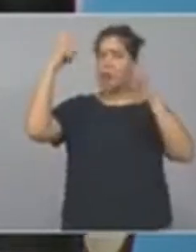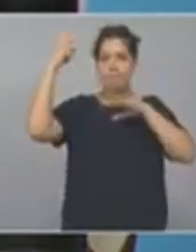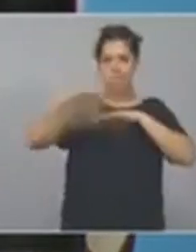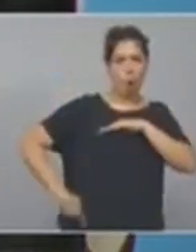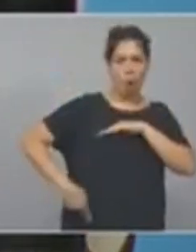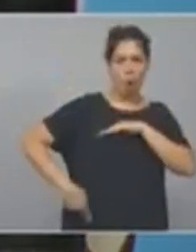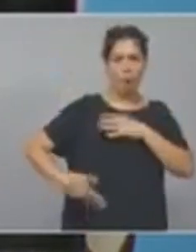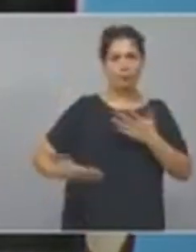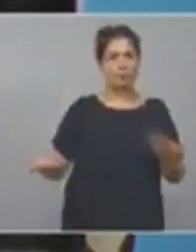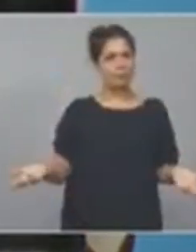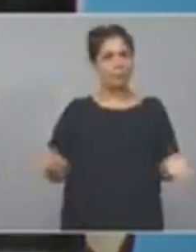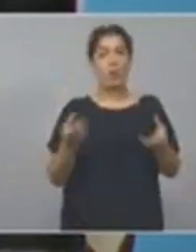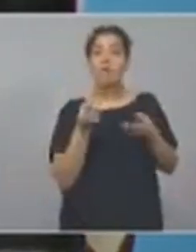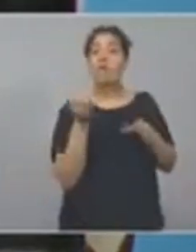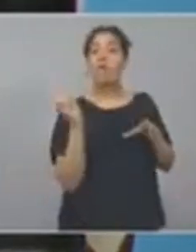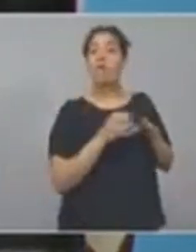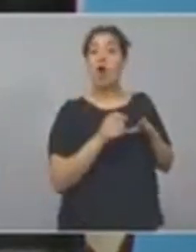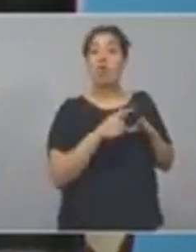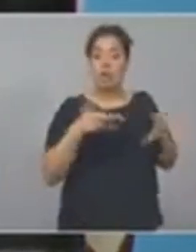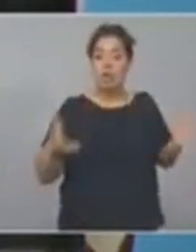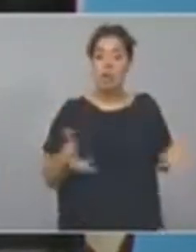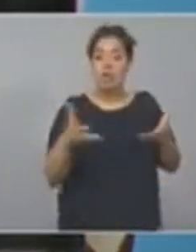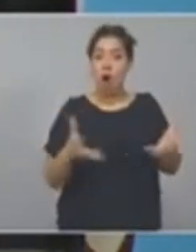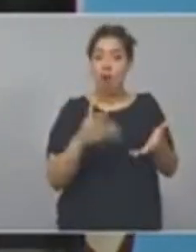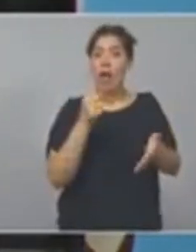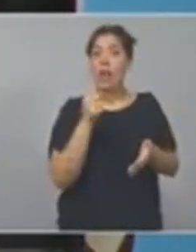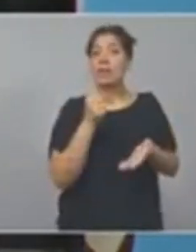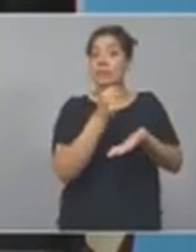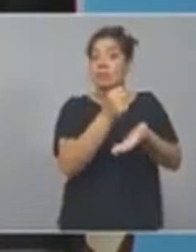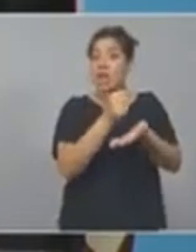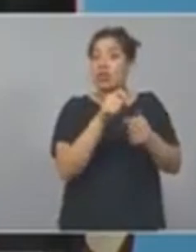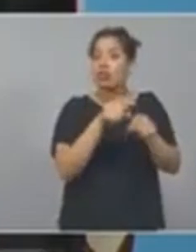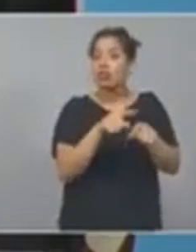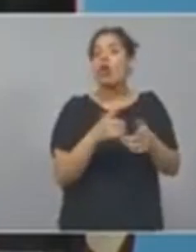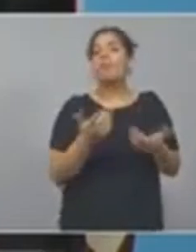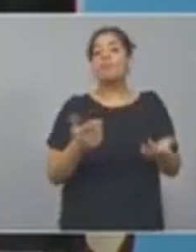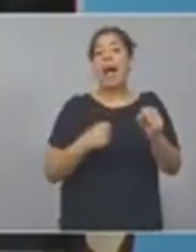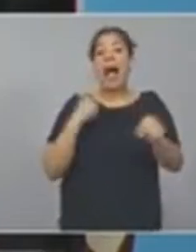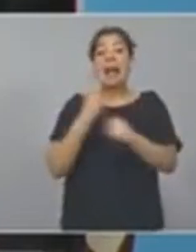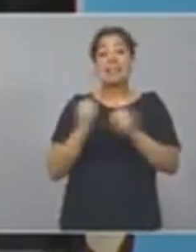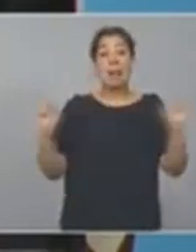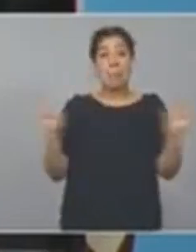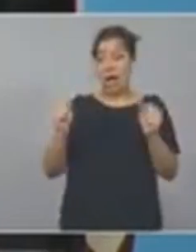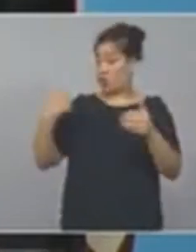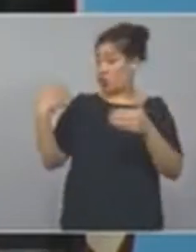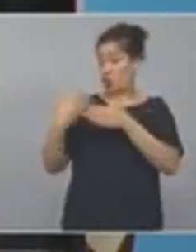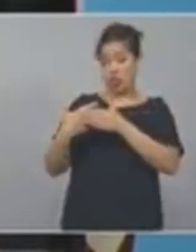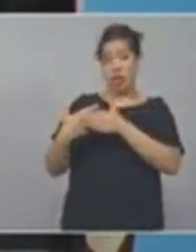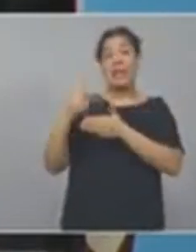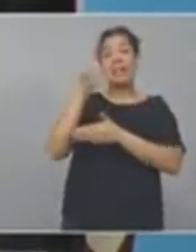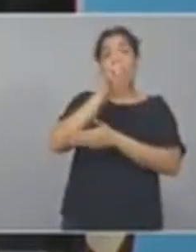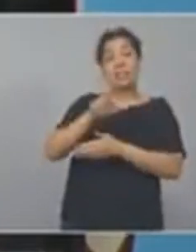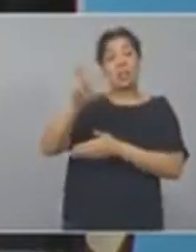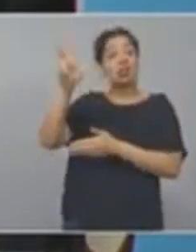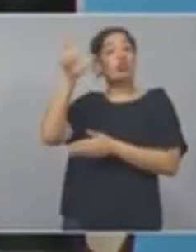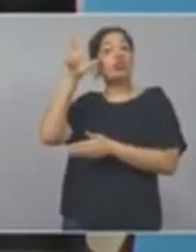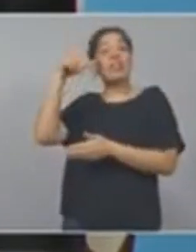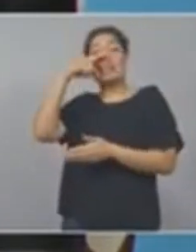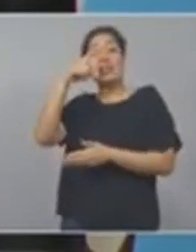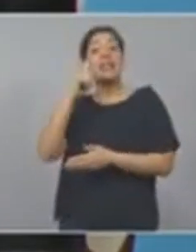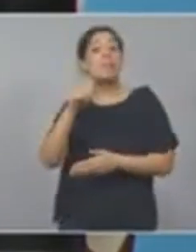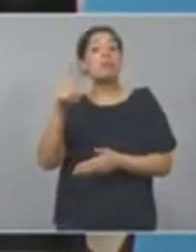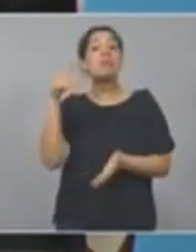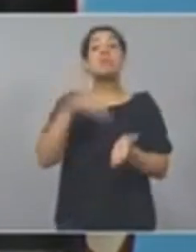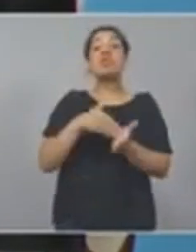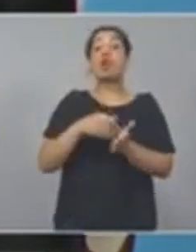fortalecimiento, hasta el mes de mayo, acumulaba una deuda de 387.000 millones